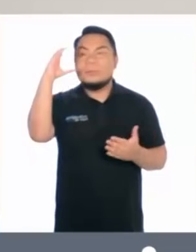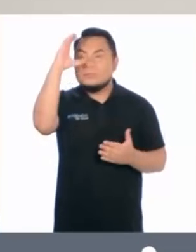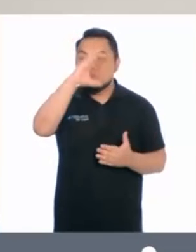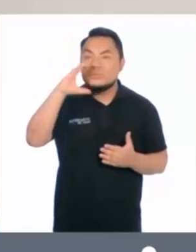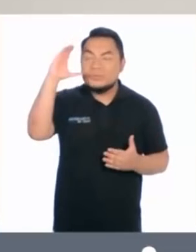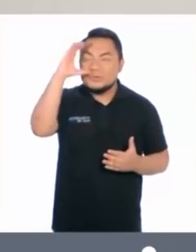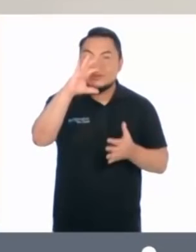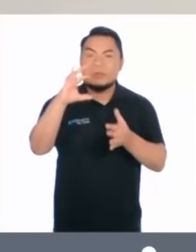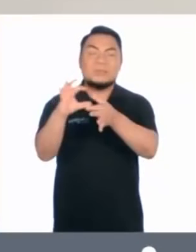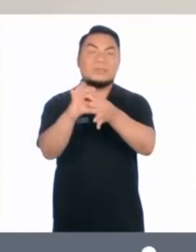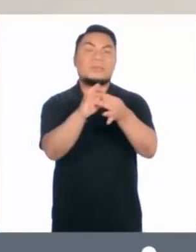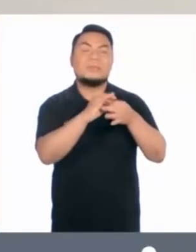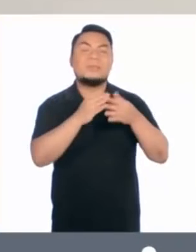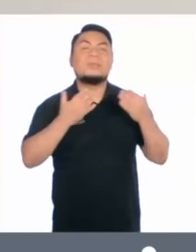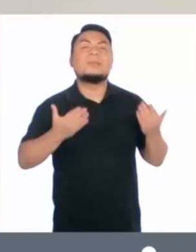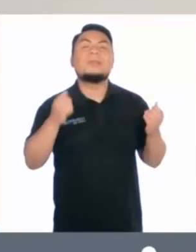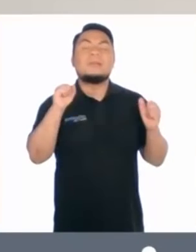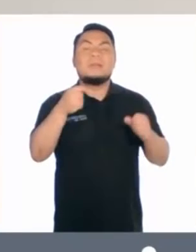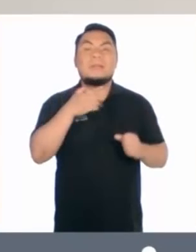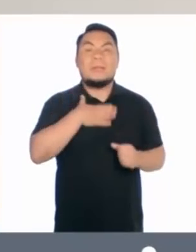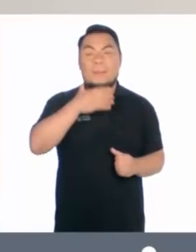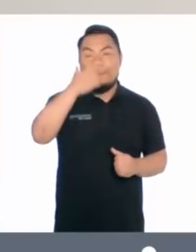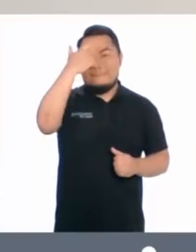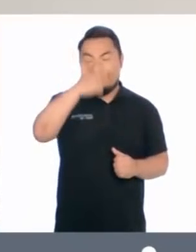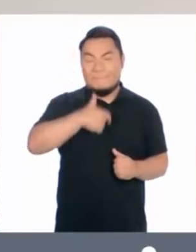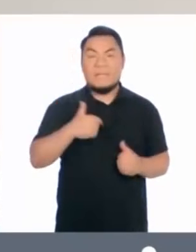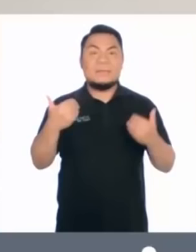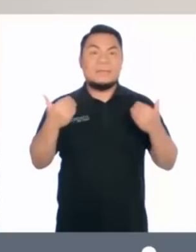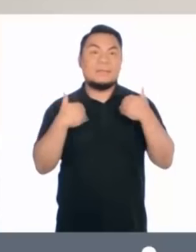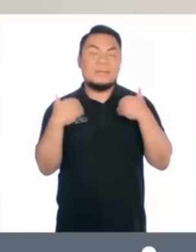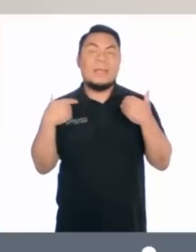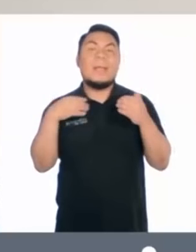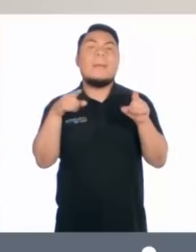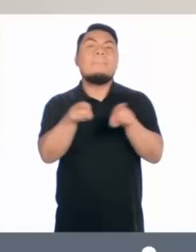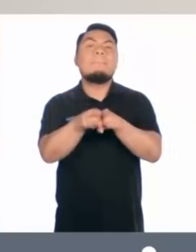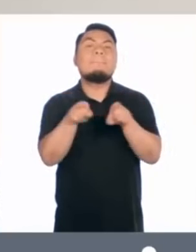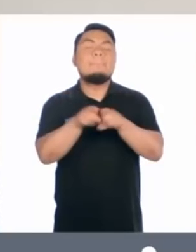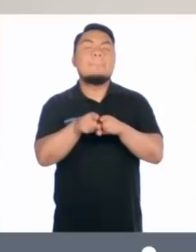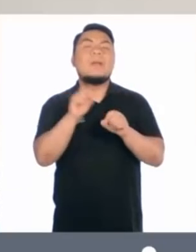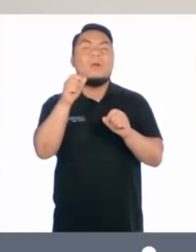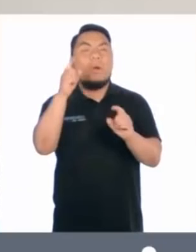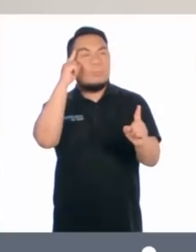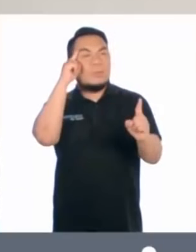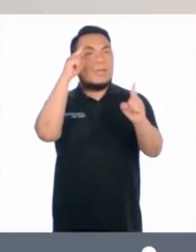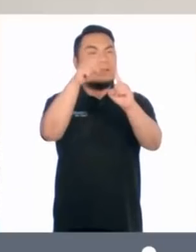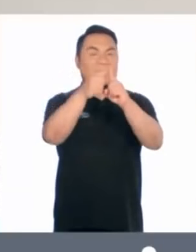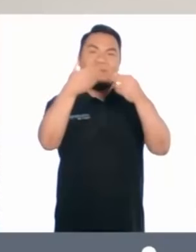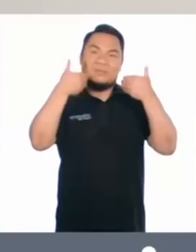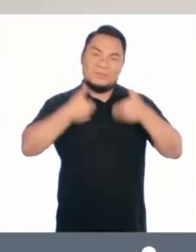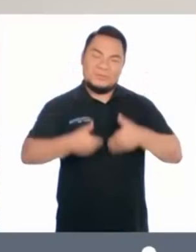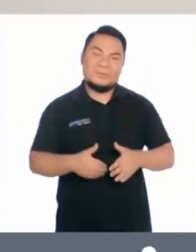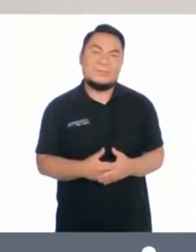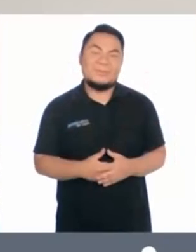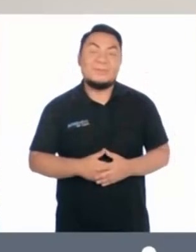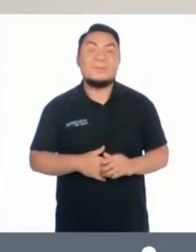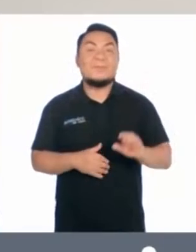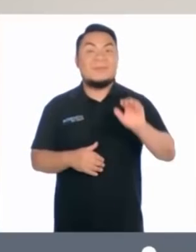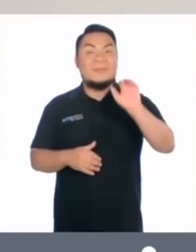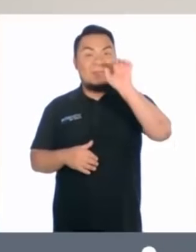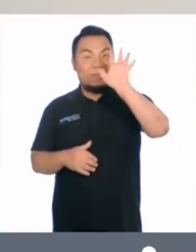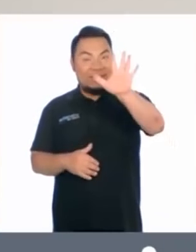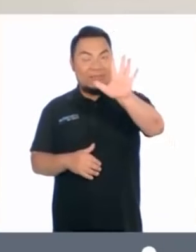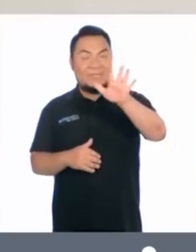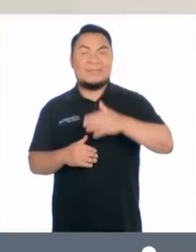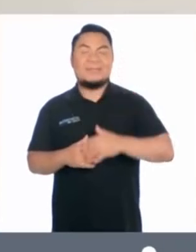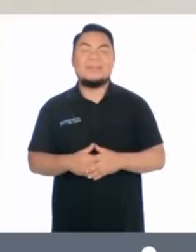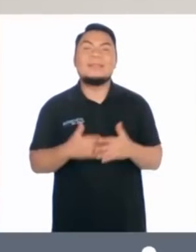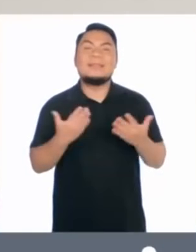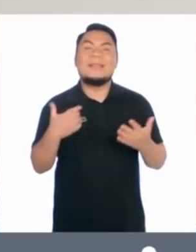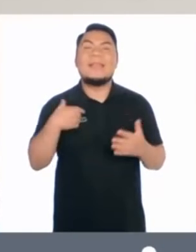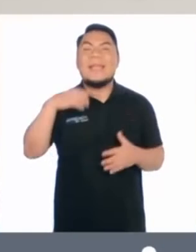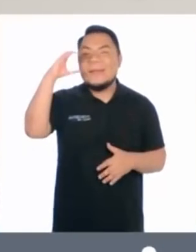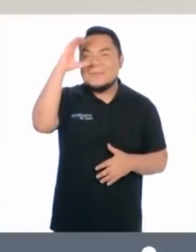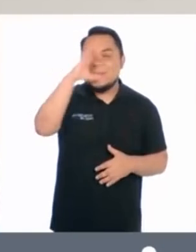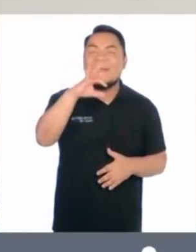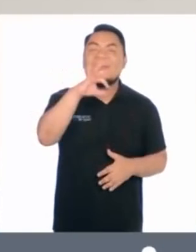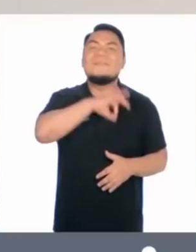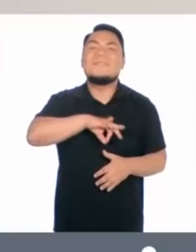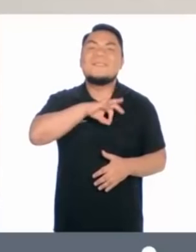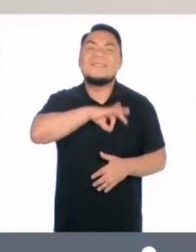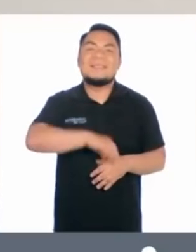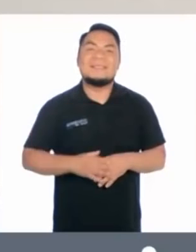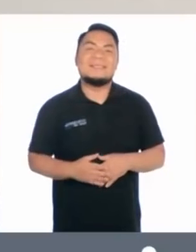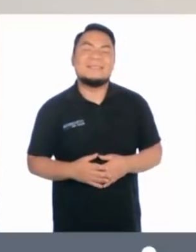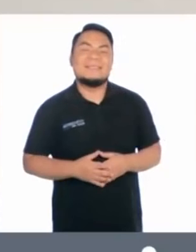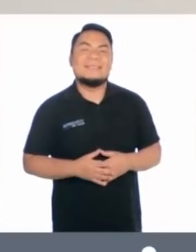busqué aliados en instituciones y en personas que tenían el mismo objetivo que yo. Quinto paso, buscar a los